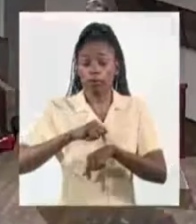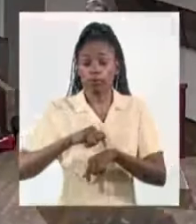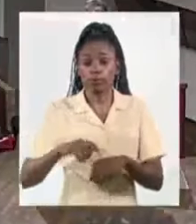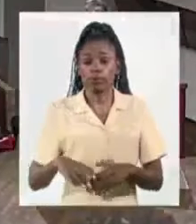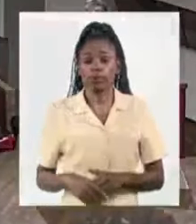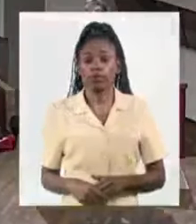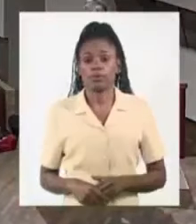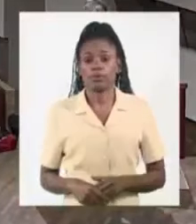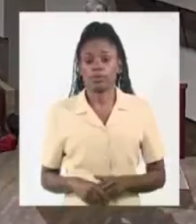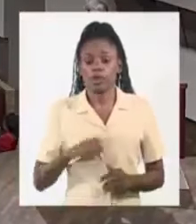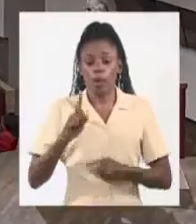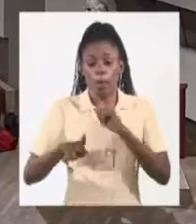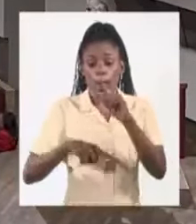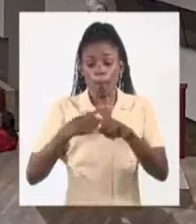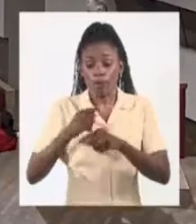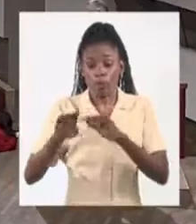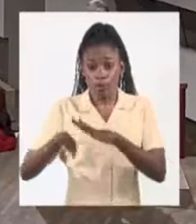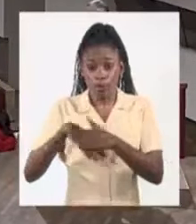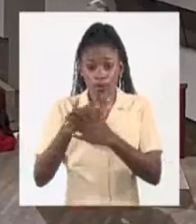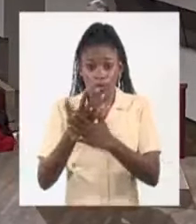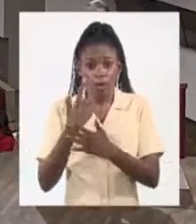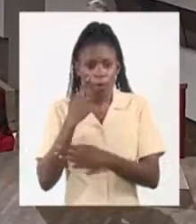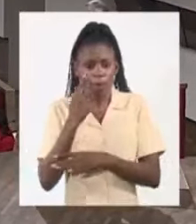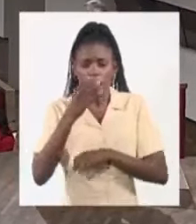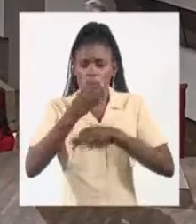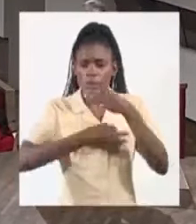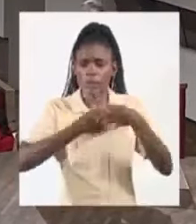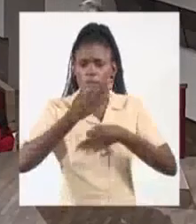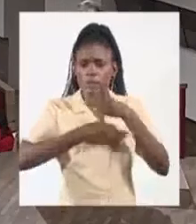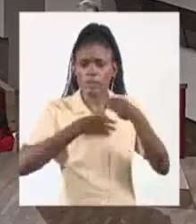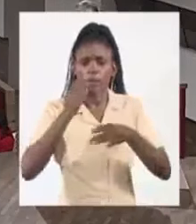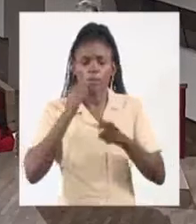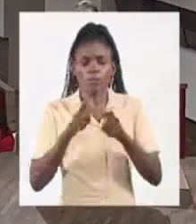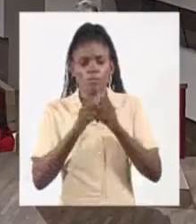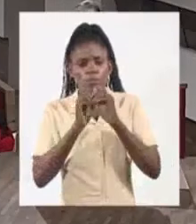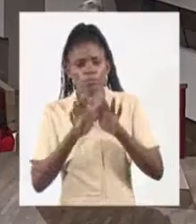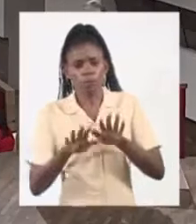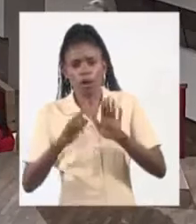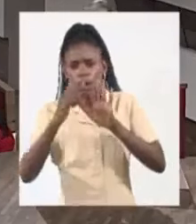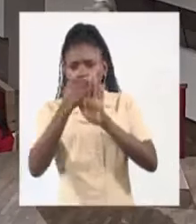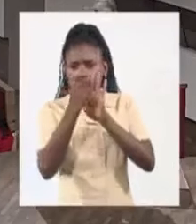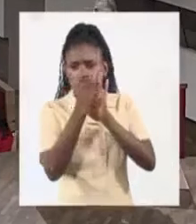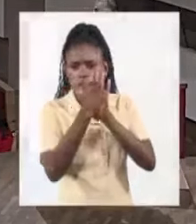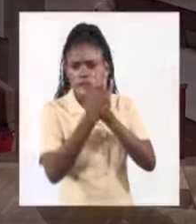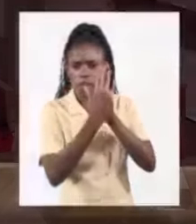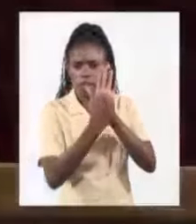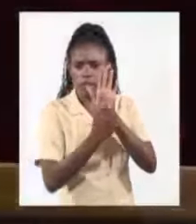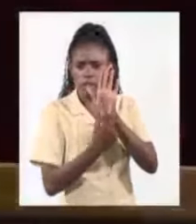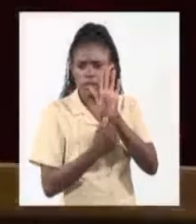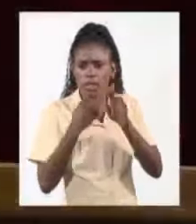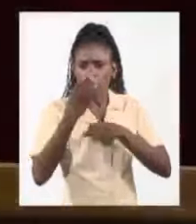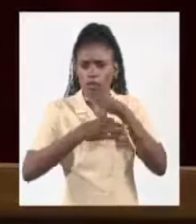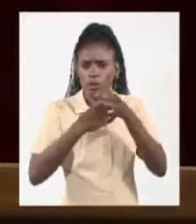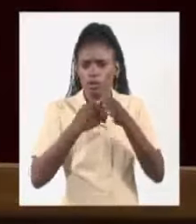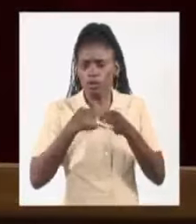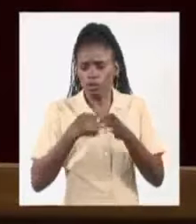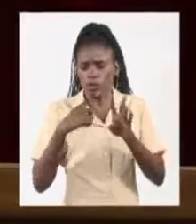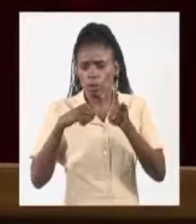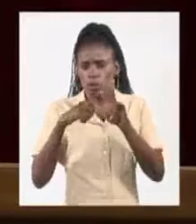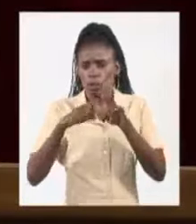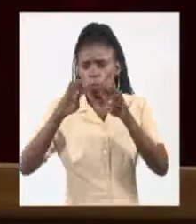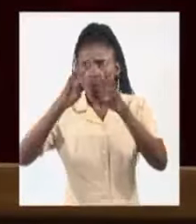En los próximos días se darán explicaciones más amplias y detalladas al respecto en nuestros medios y